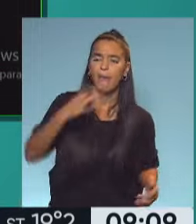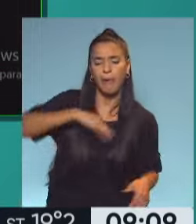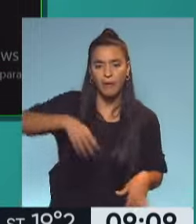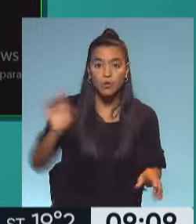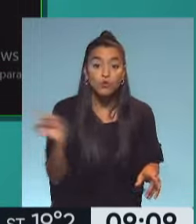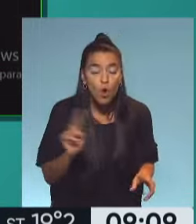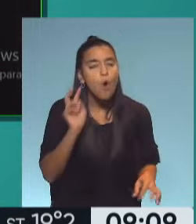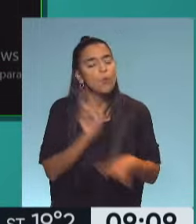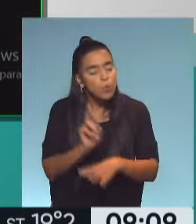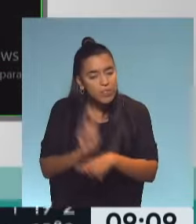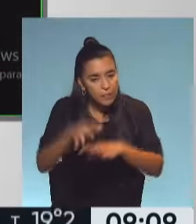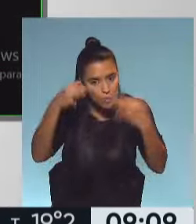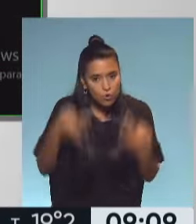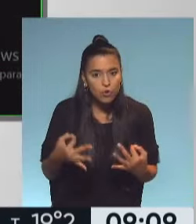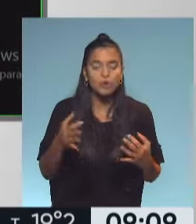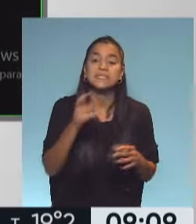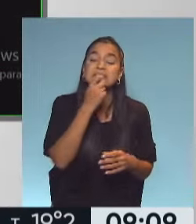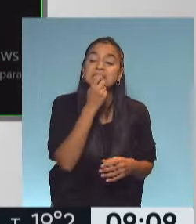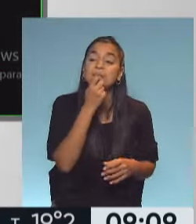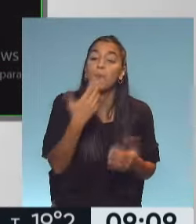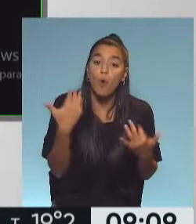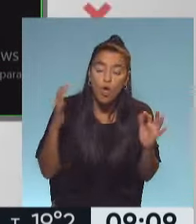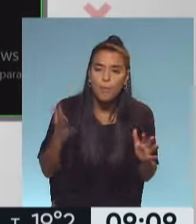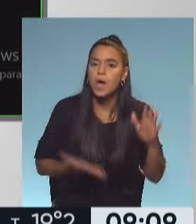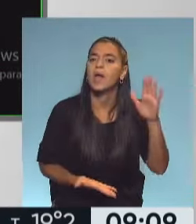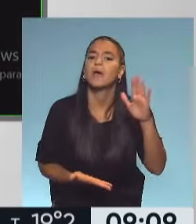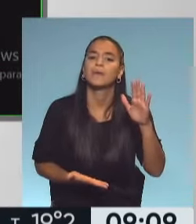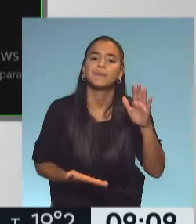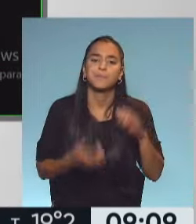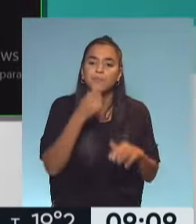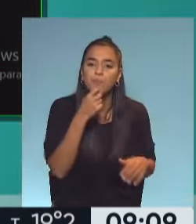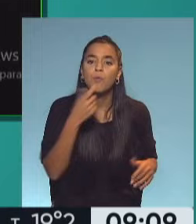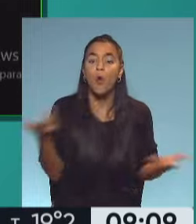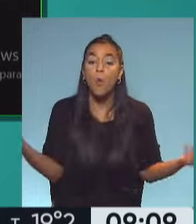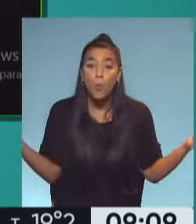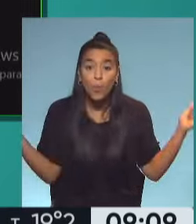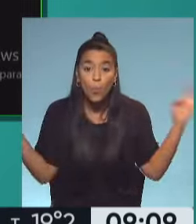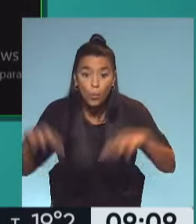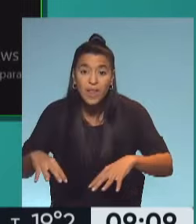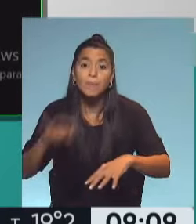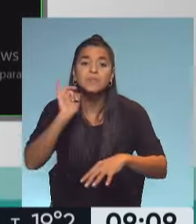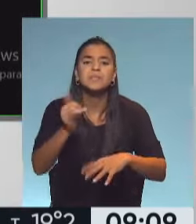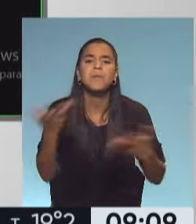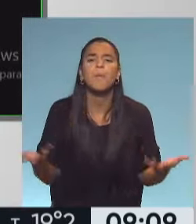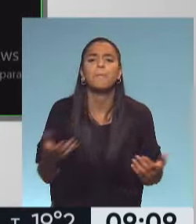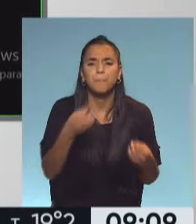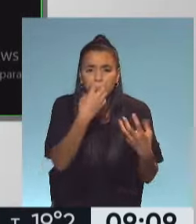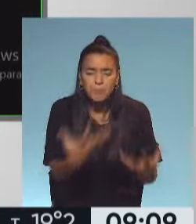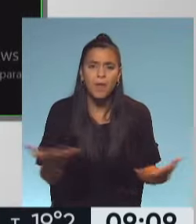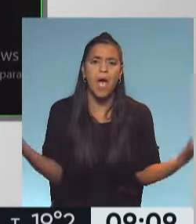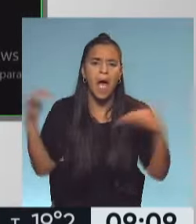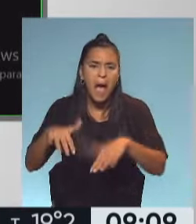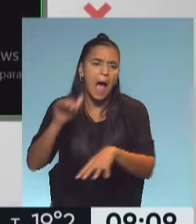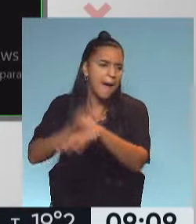cierto? Cuidémonos. Evitemos si podemos ir a un... Si nos juntamos, qué más lindo que juntarse con los